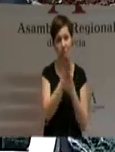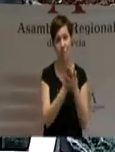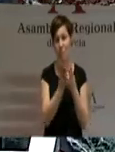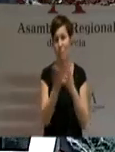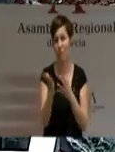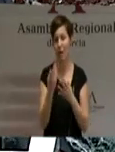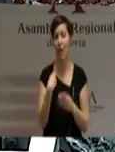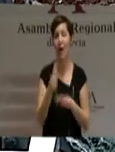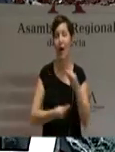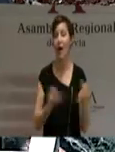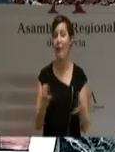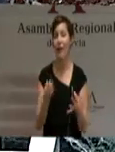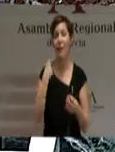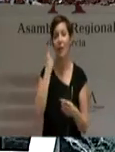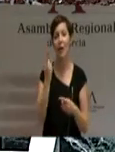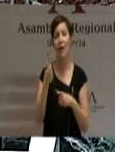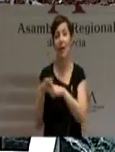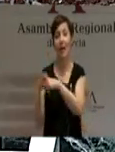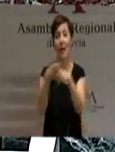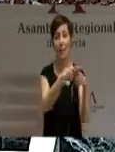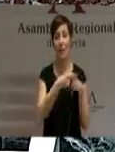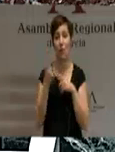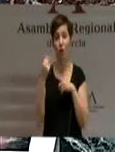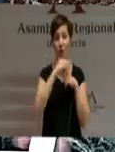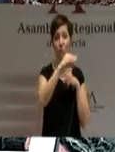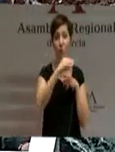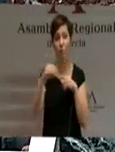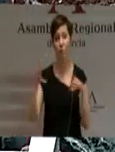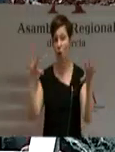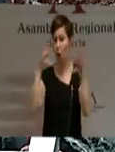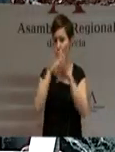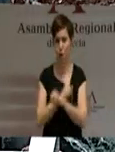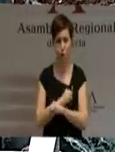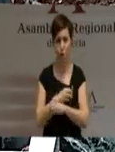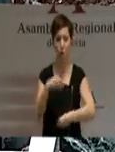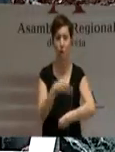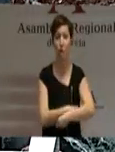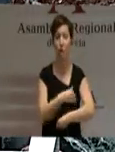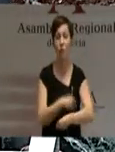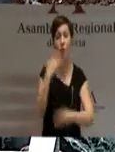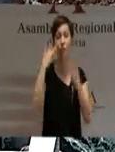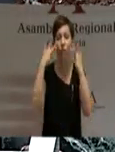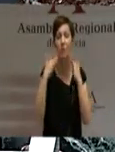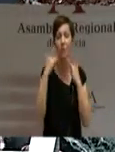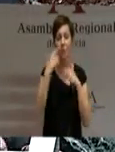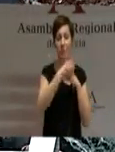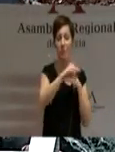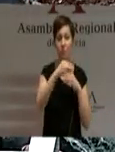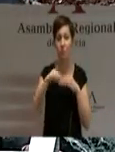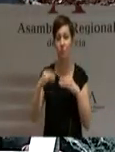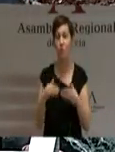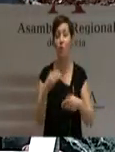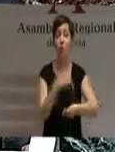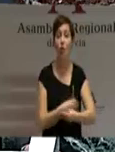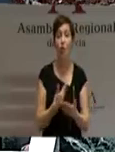superar las reglas de reparto existentes ciertamente opacas. Los fondos de convergencia deben contemplar la nivelación del fondo de garantía